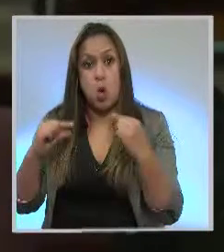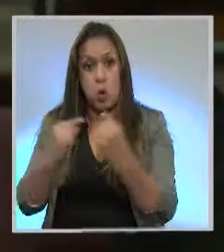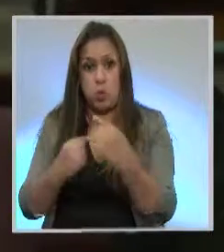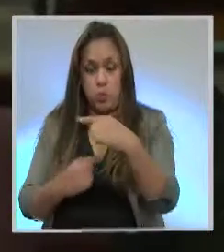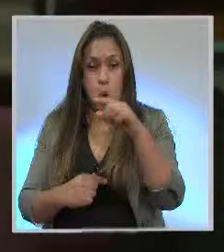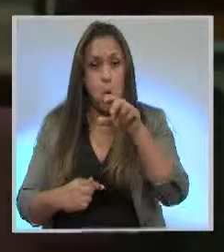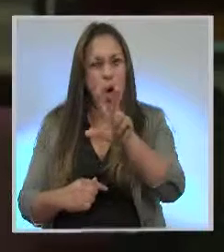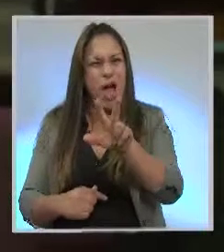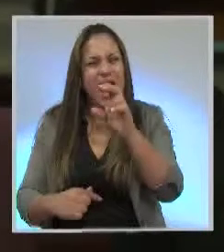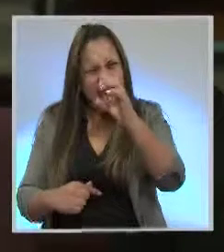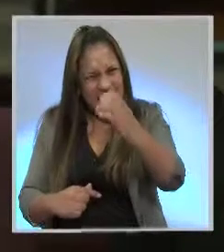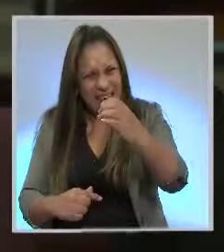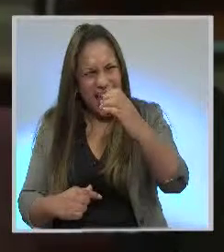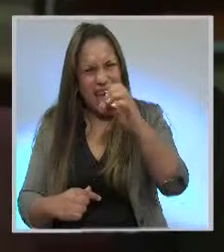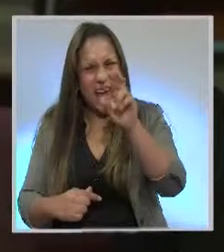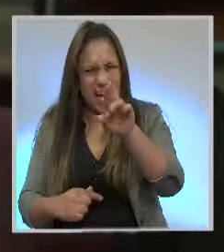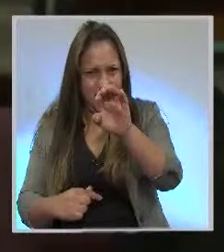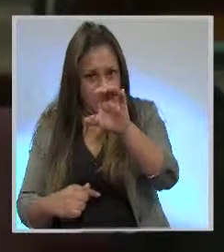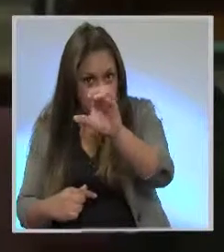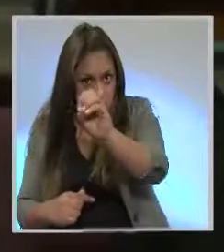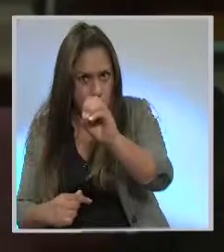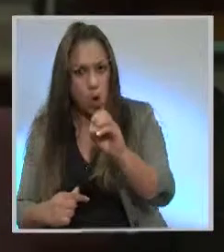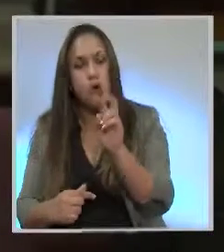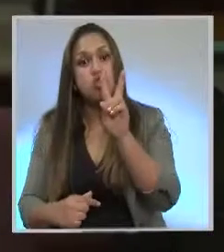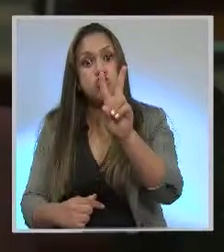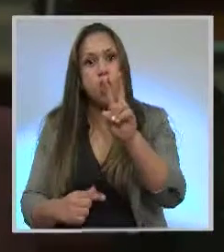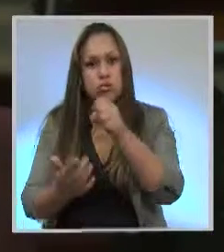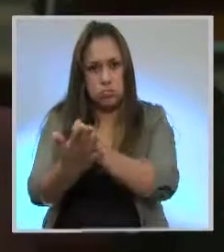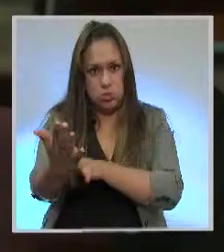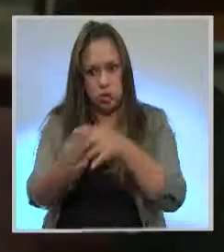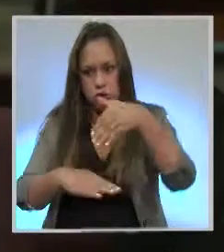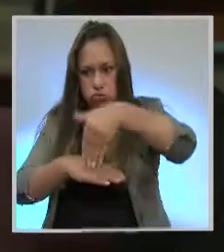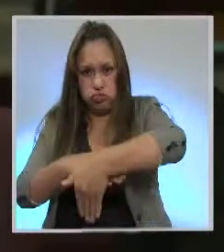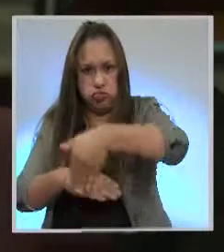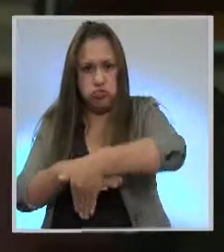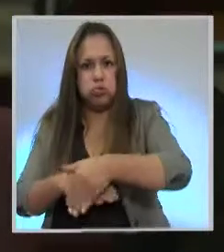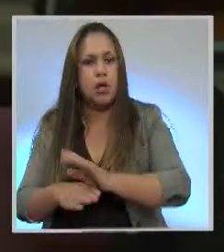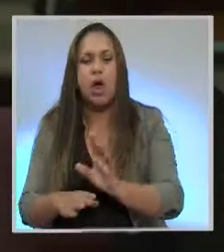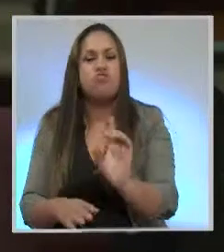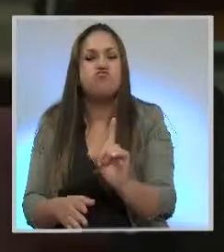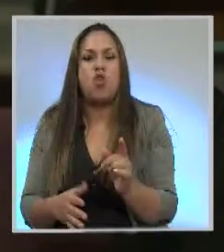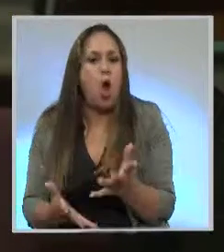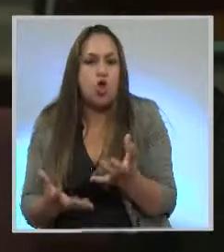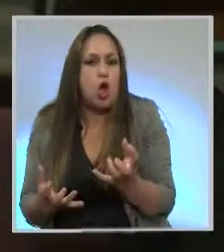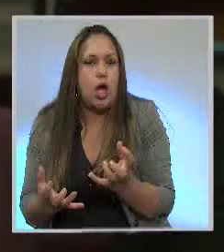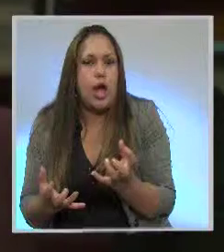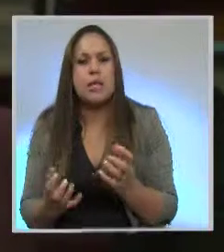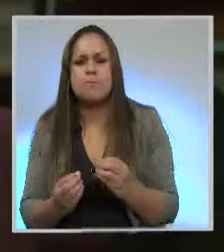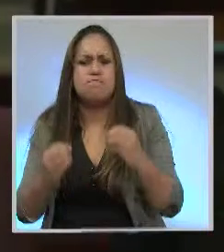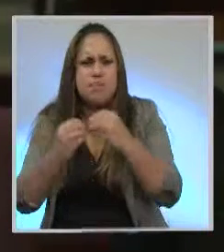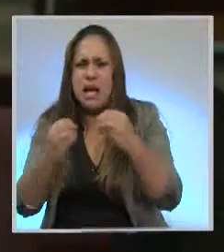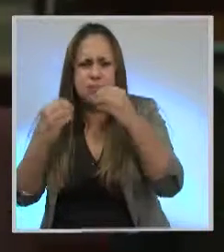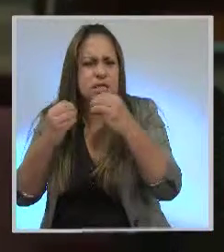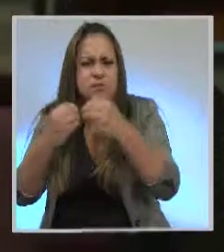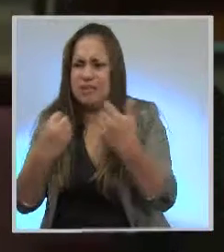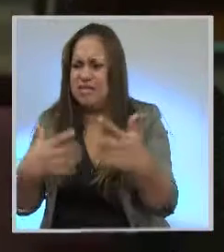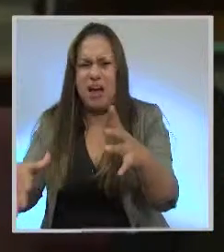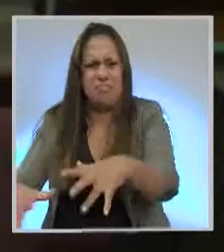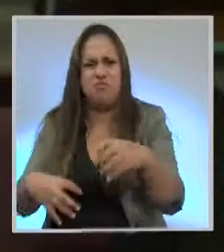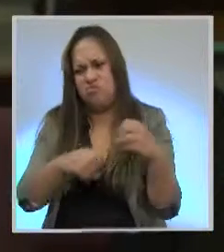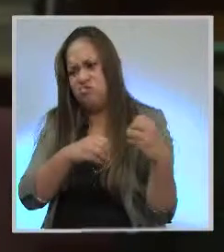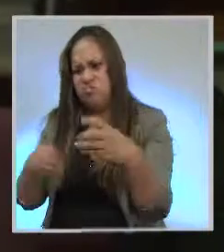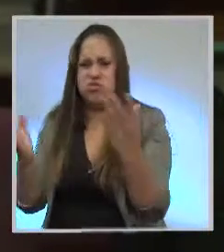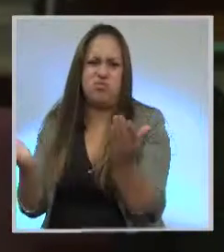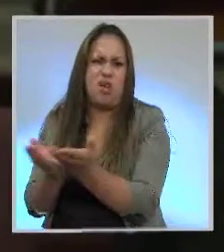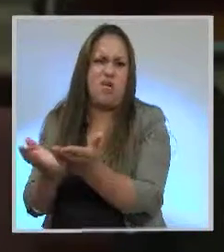retiro temporal de las leyes de herencias y plusvalía y pide el archivo definitivo de ambas iniciativas en medio de la propuesta del gobierno